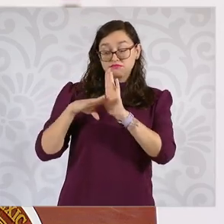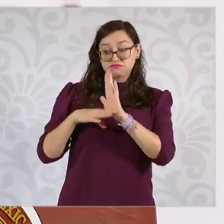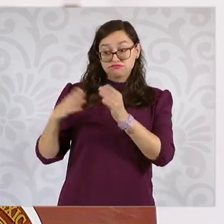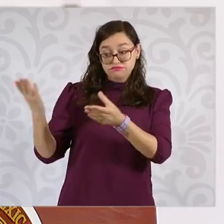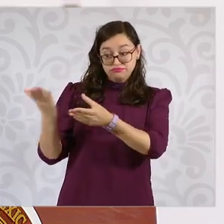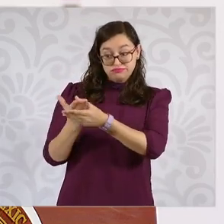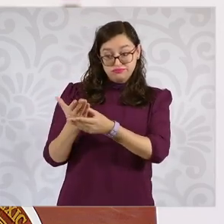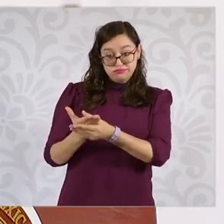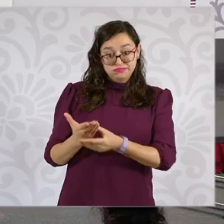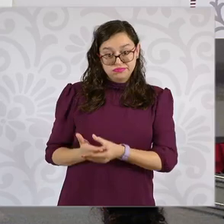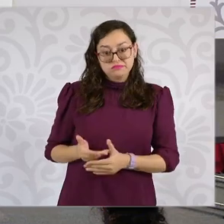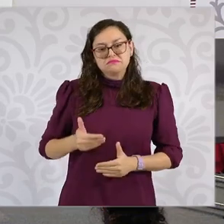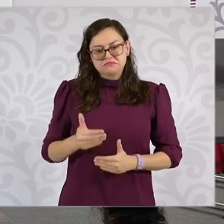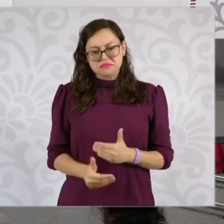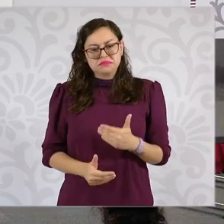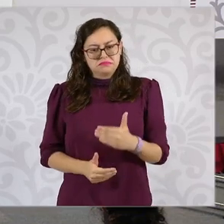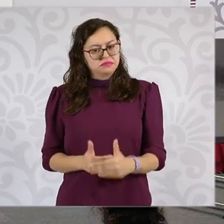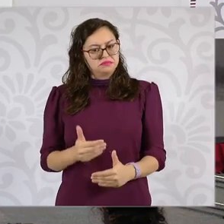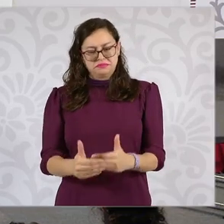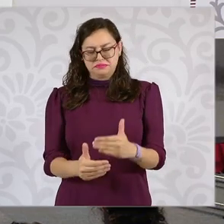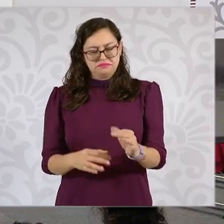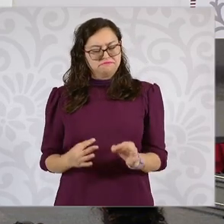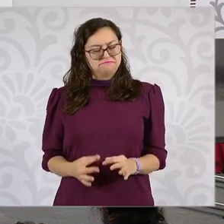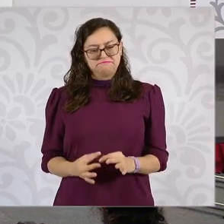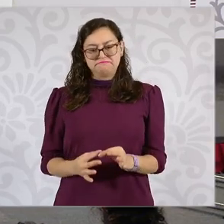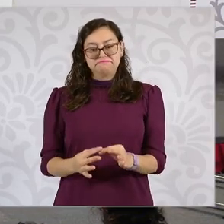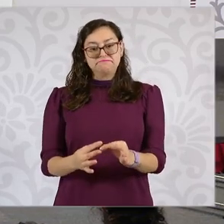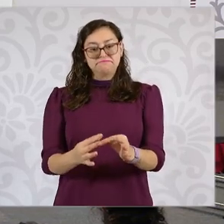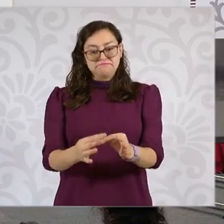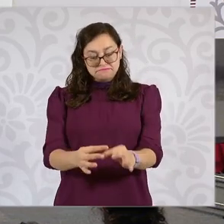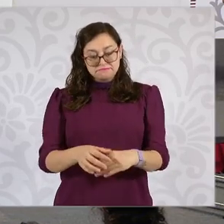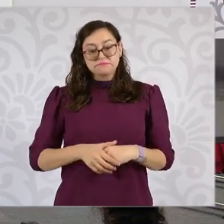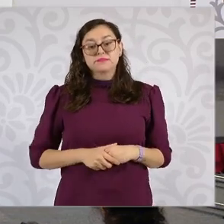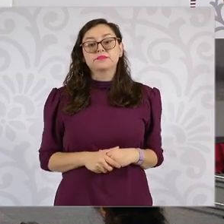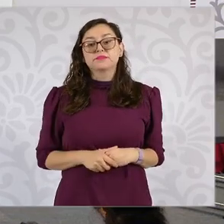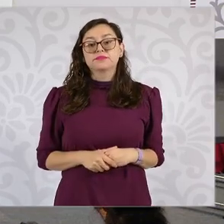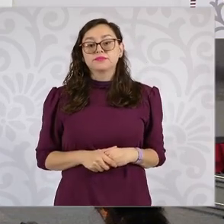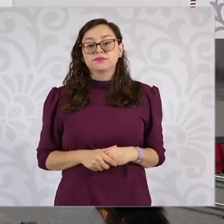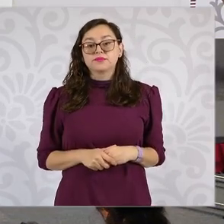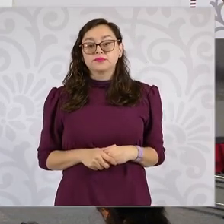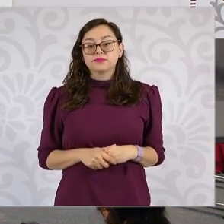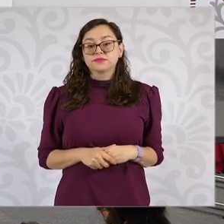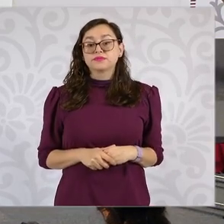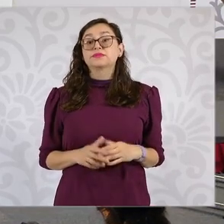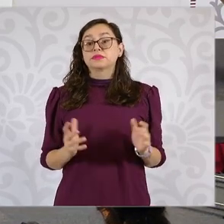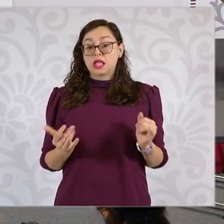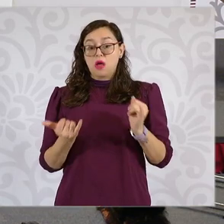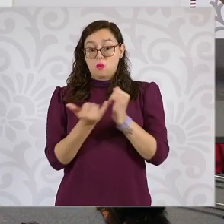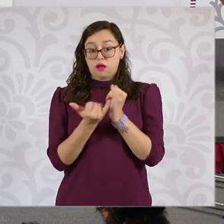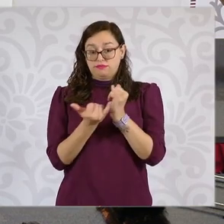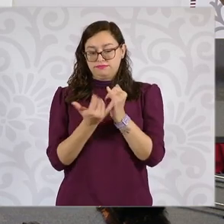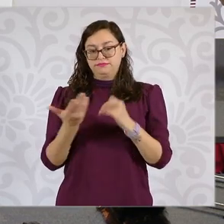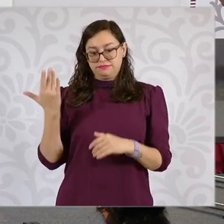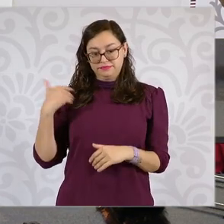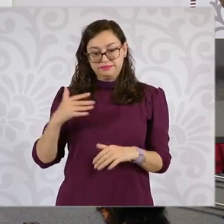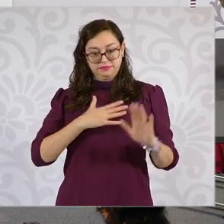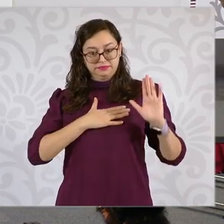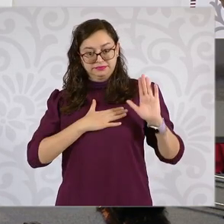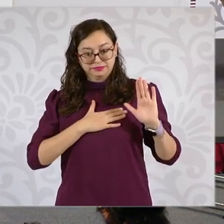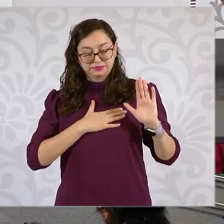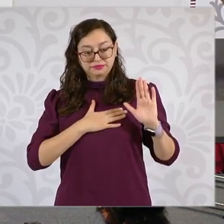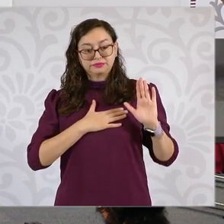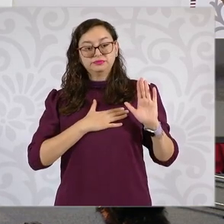planeado. Bueno, y tal como se comprometió también nuestra presidenta la semana